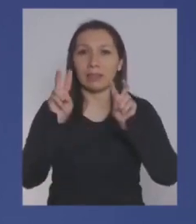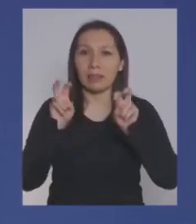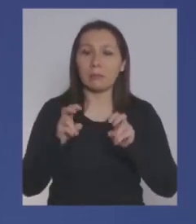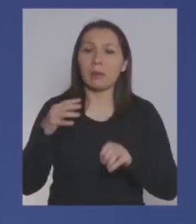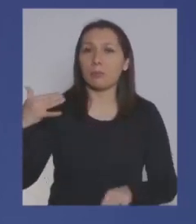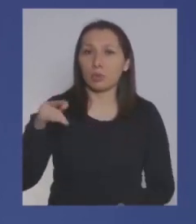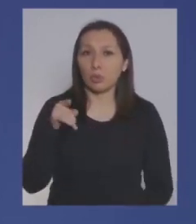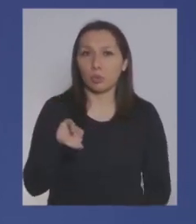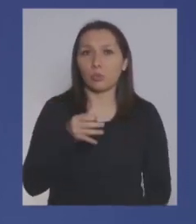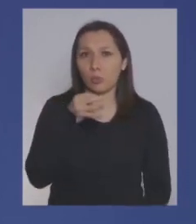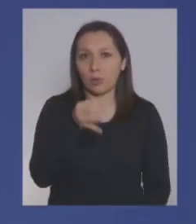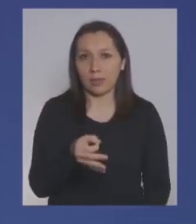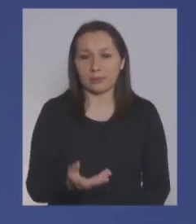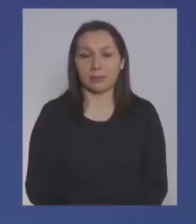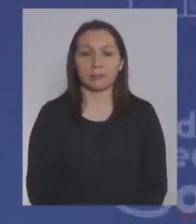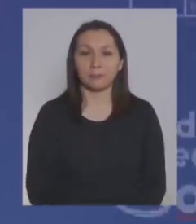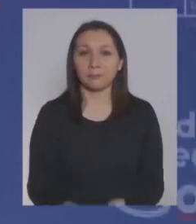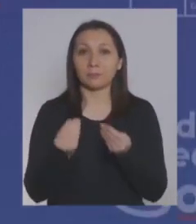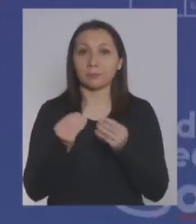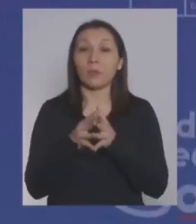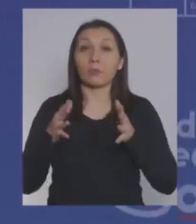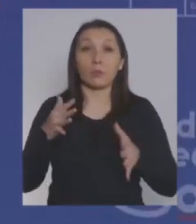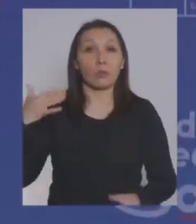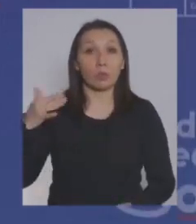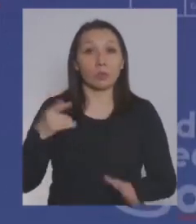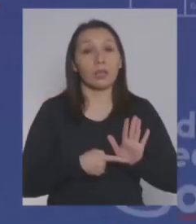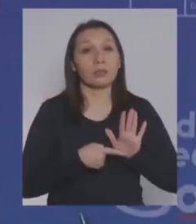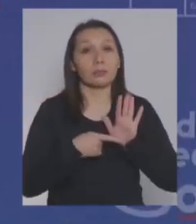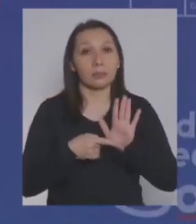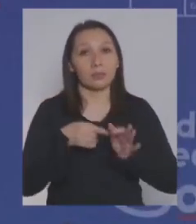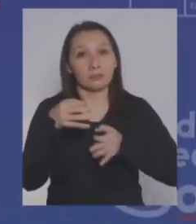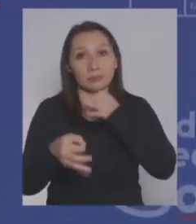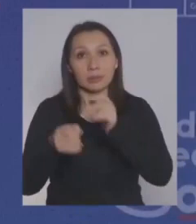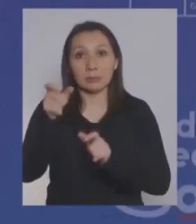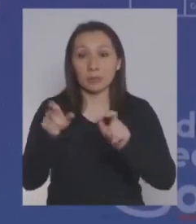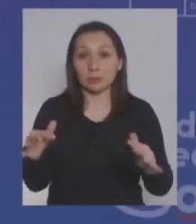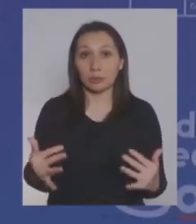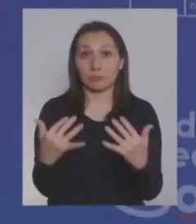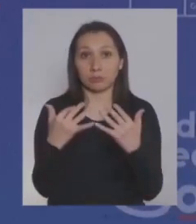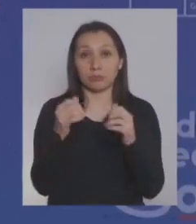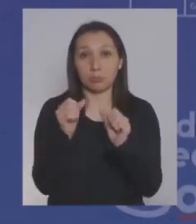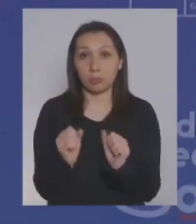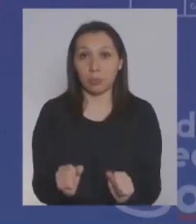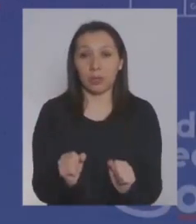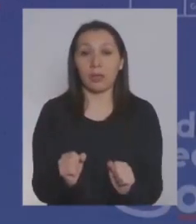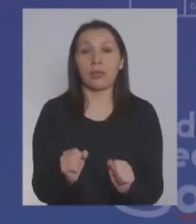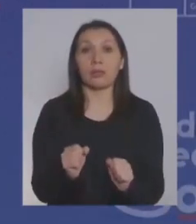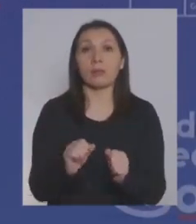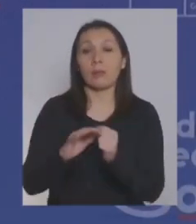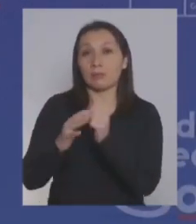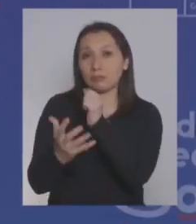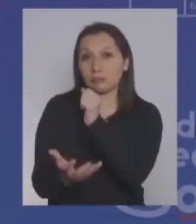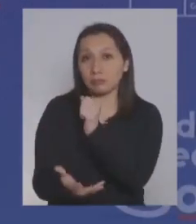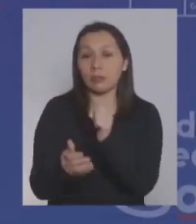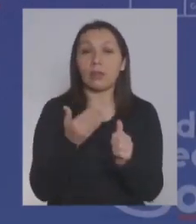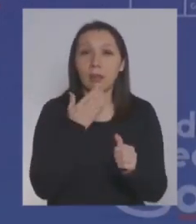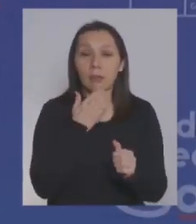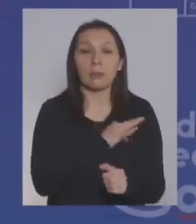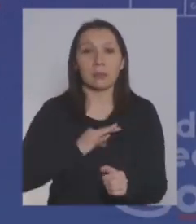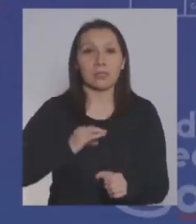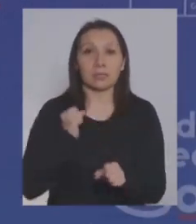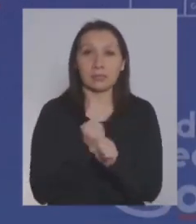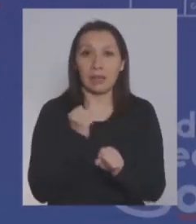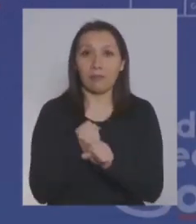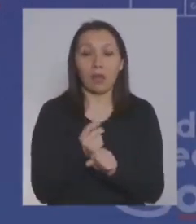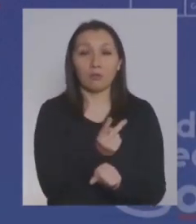relevante como tú lo has señalado. Bueno, es muy relevante transmitirle a quienes nos están viendo que de Hacienda y de Trabajo probablemente